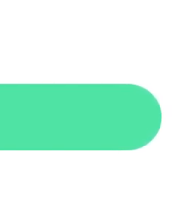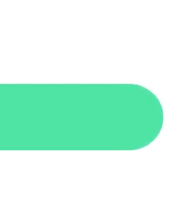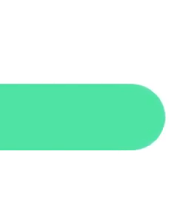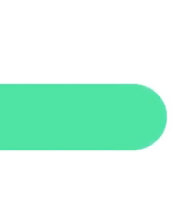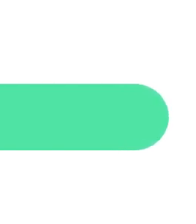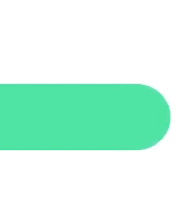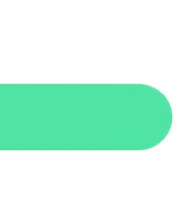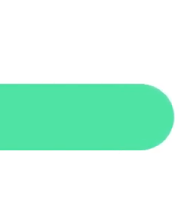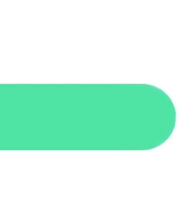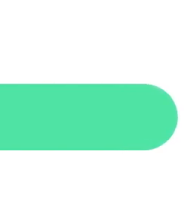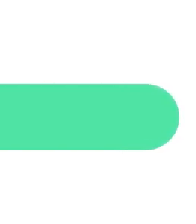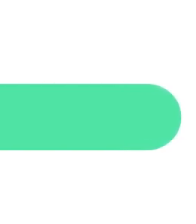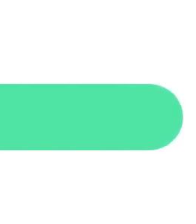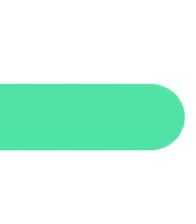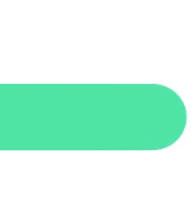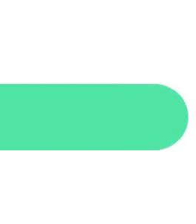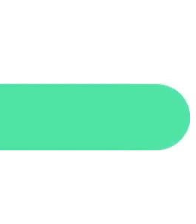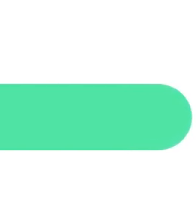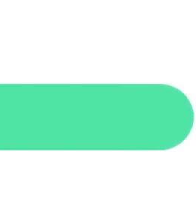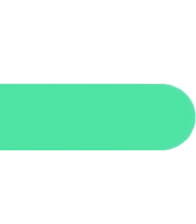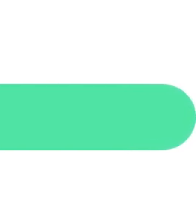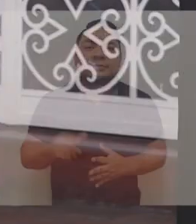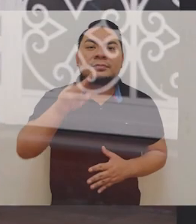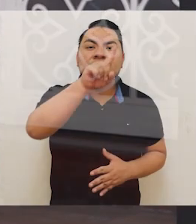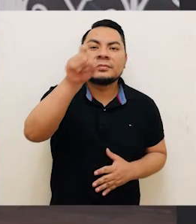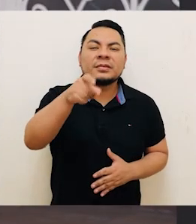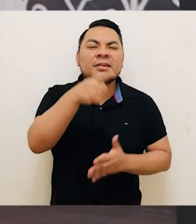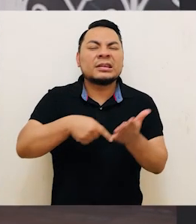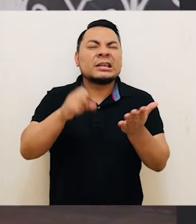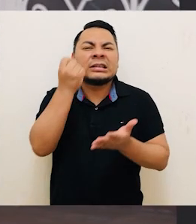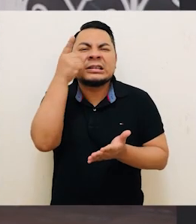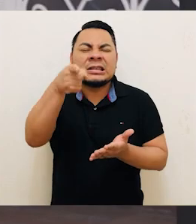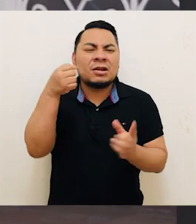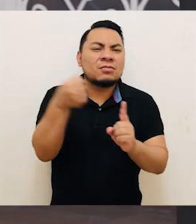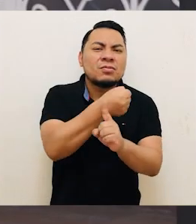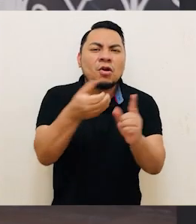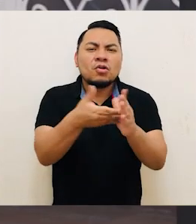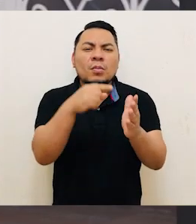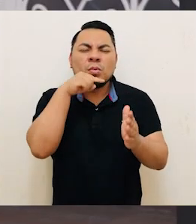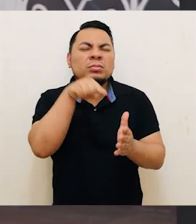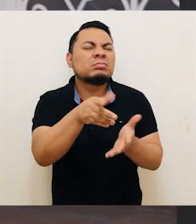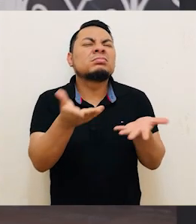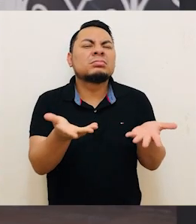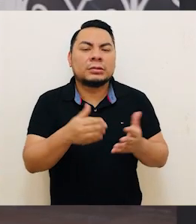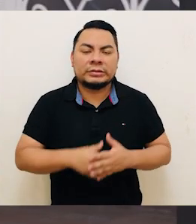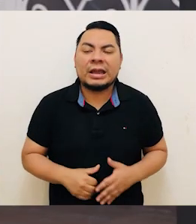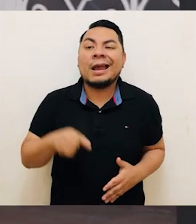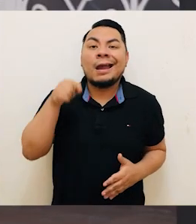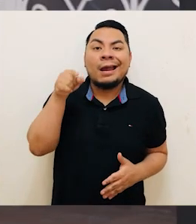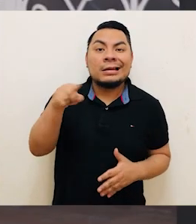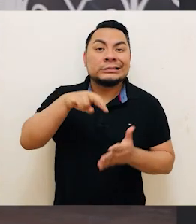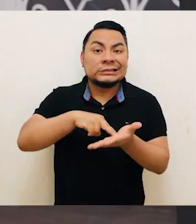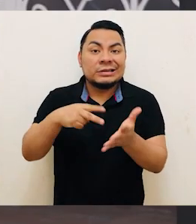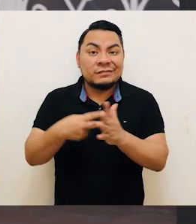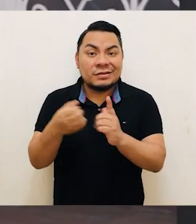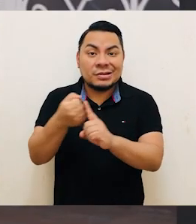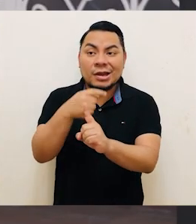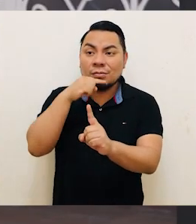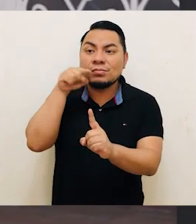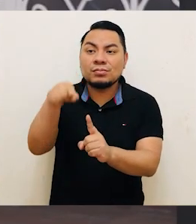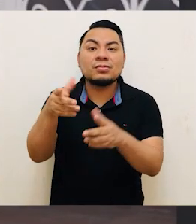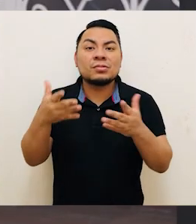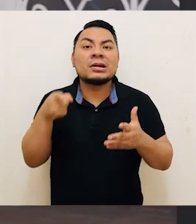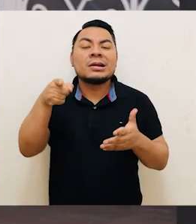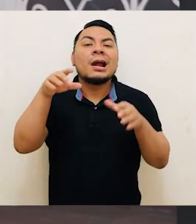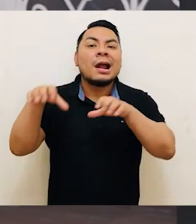¿Qué se entiende por violencia contra las mujeres? Se entiende por violencia contra la mujer que es la acción o conducta que va a causar